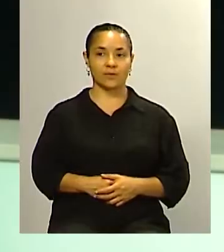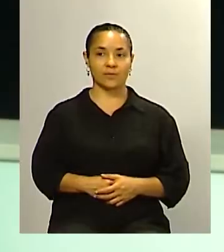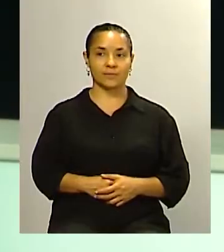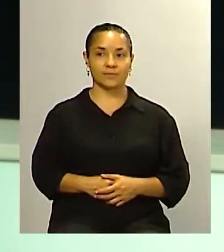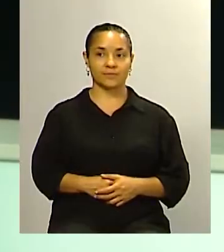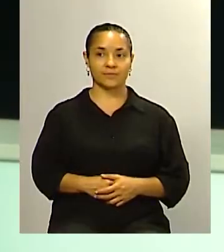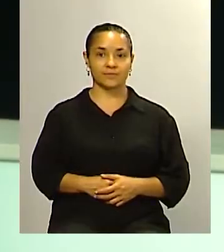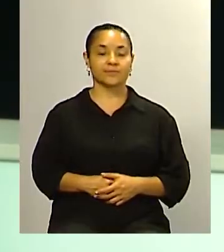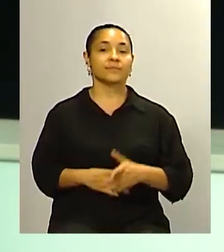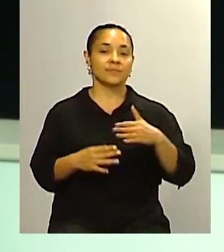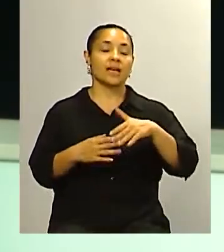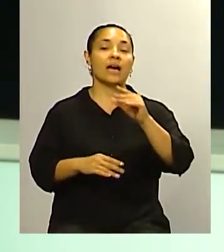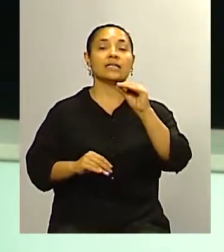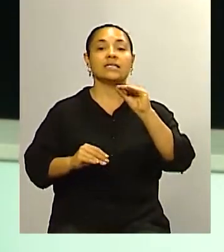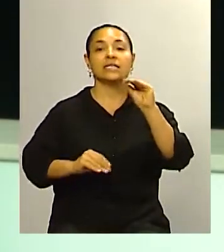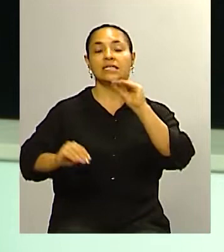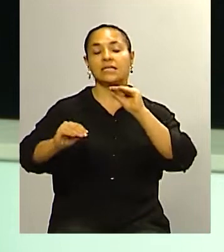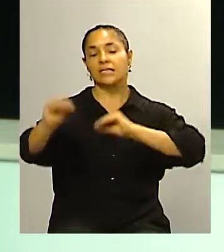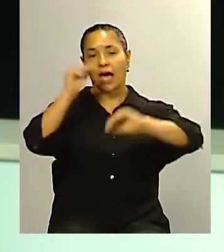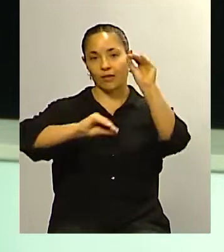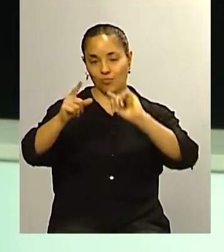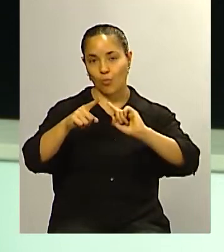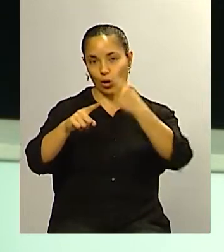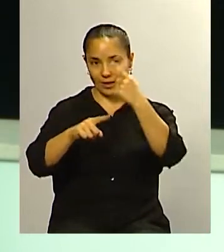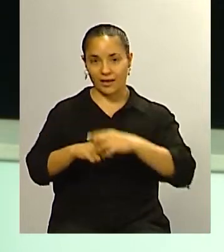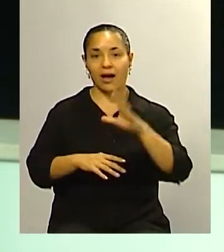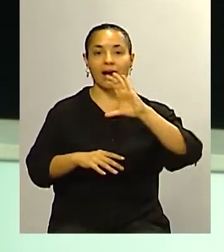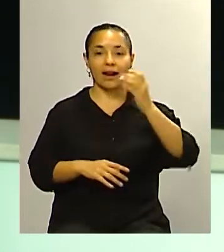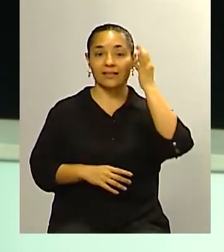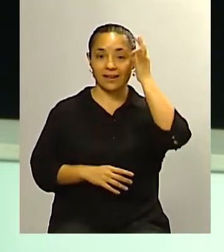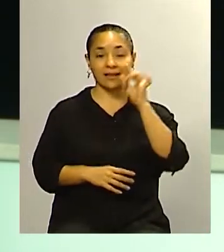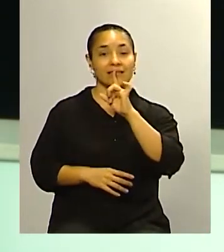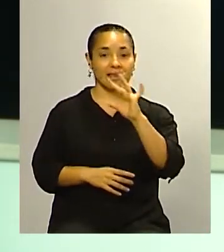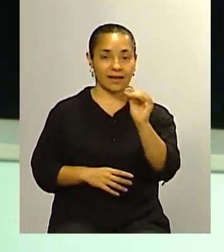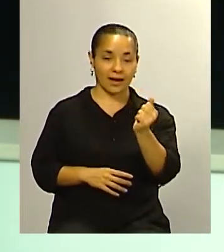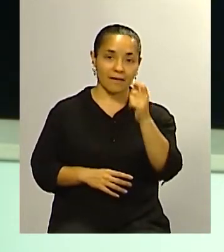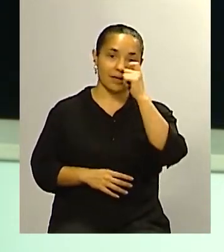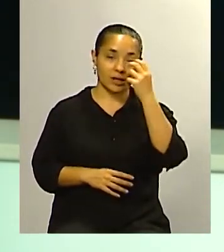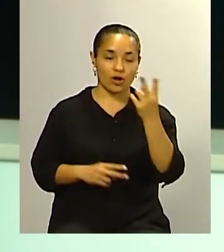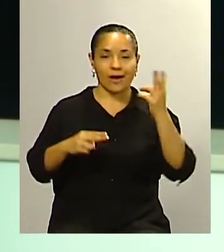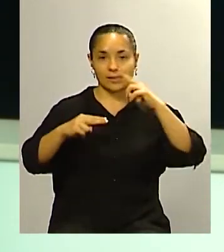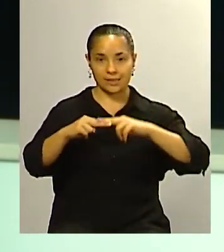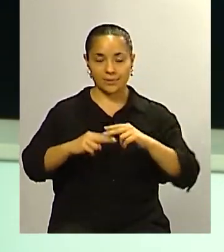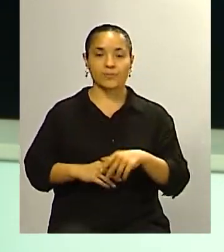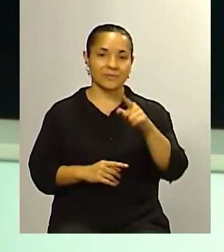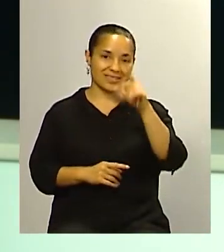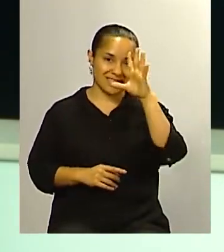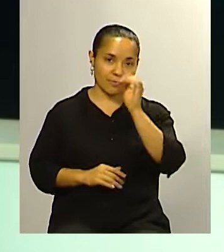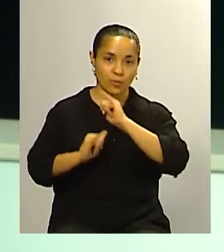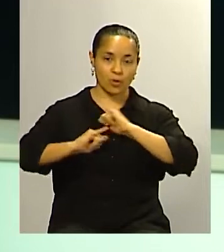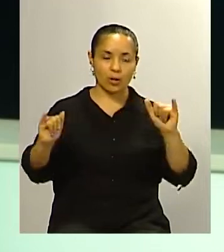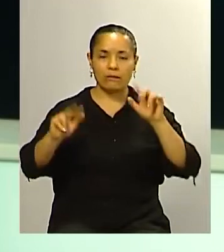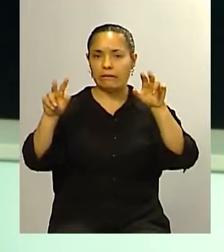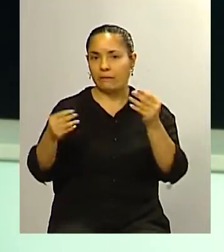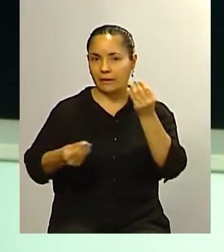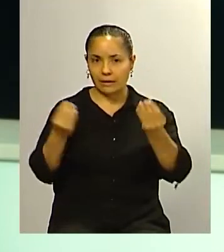bueno esto es chat político estamos en el 30 de la TDA 22 de Supercanal HD ustedes saben que en este programa estamos hablando de la imagen